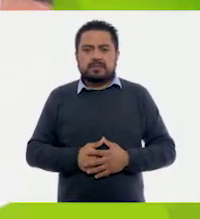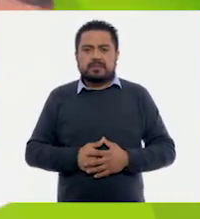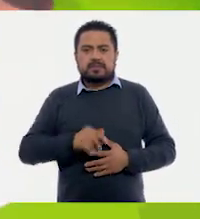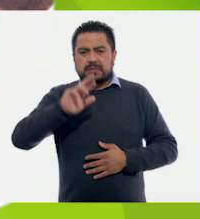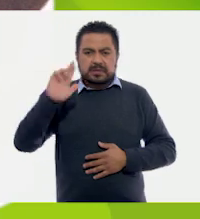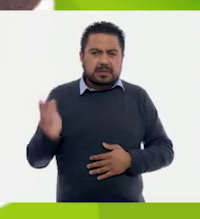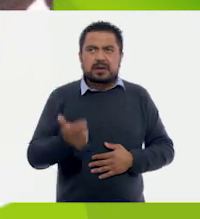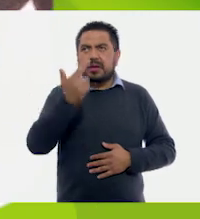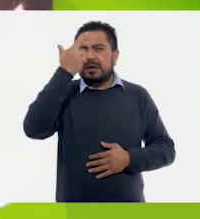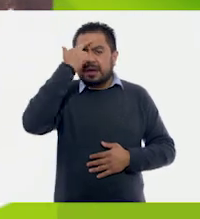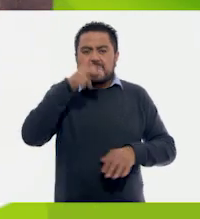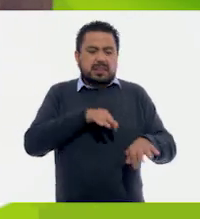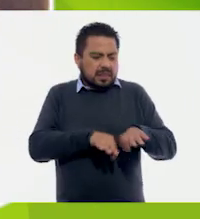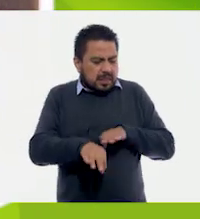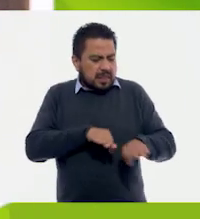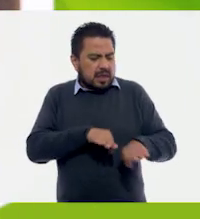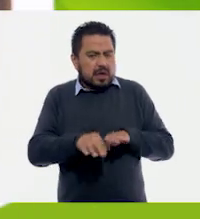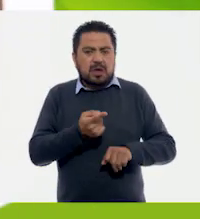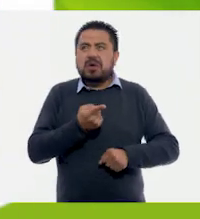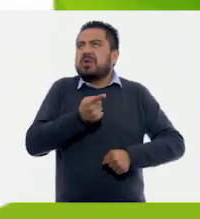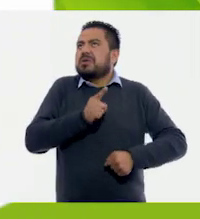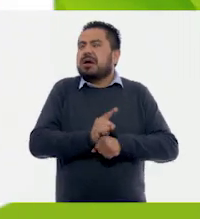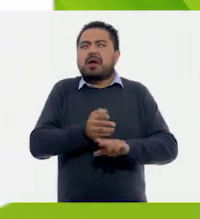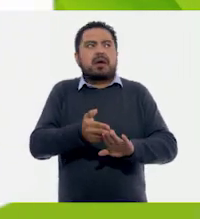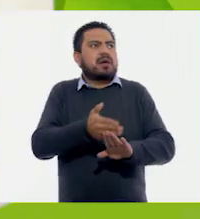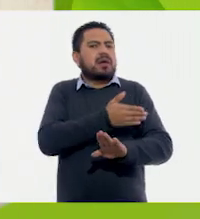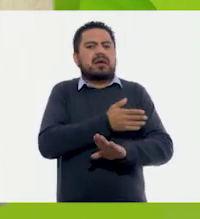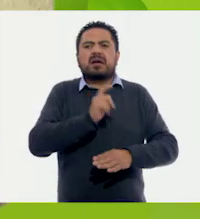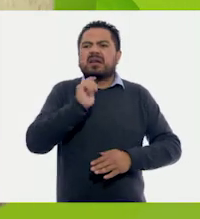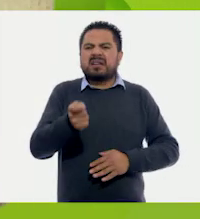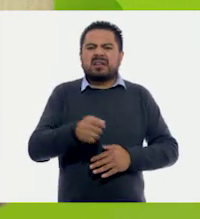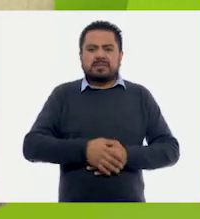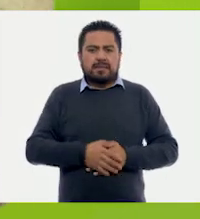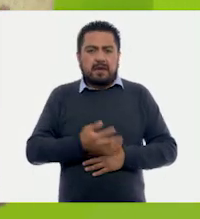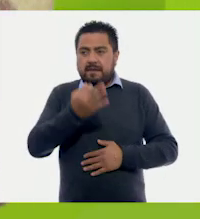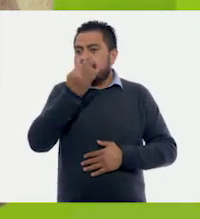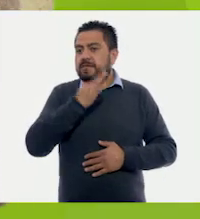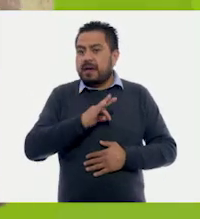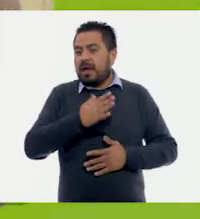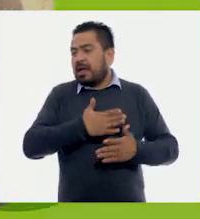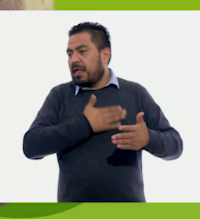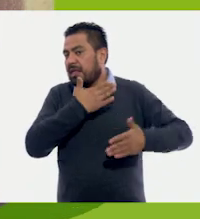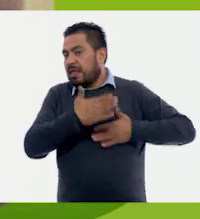¿Recuerda el trabajo que una vez fue una fiesta?